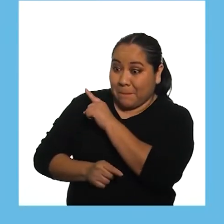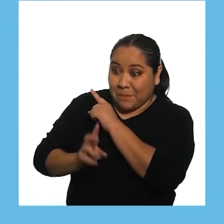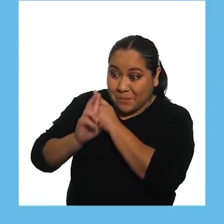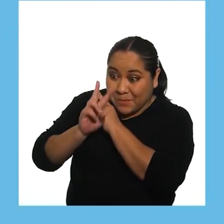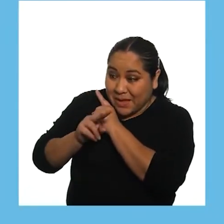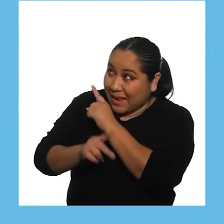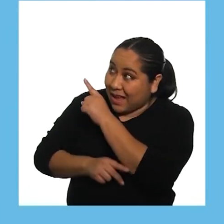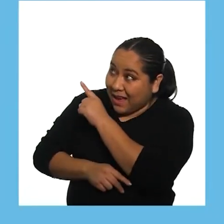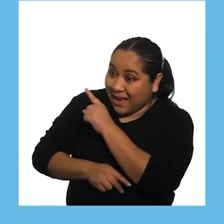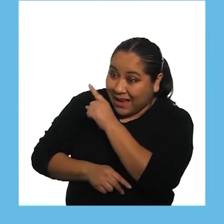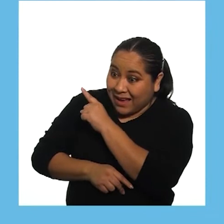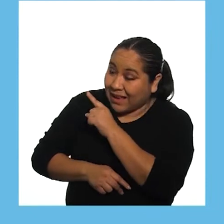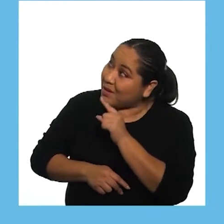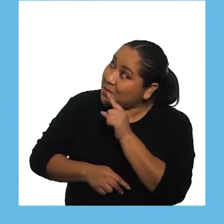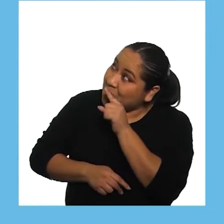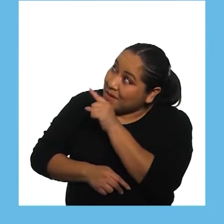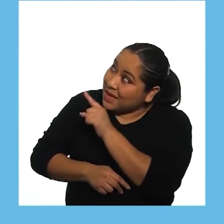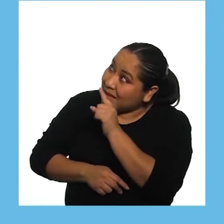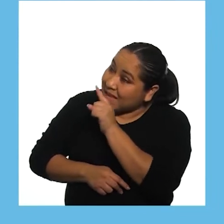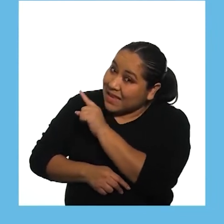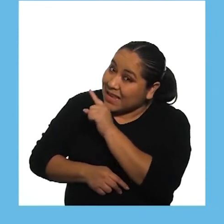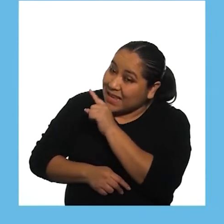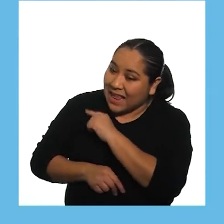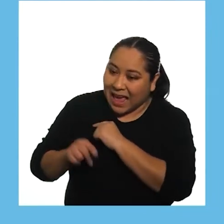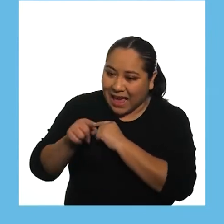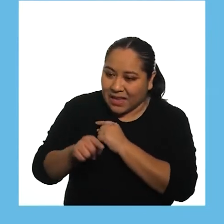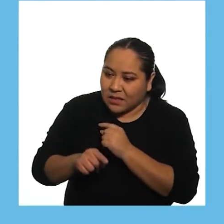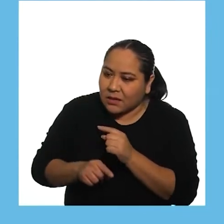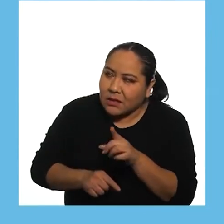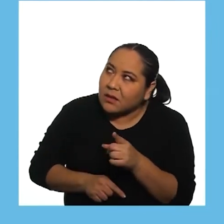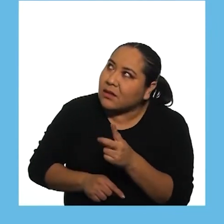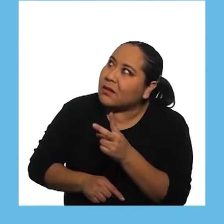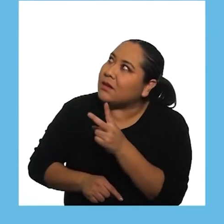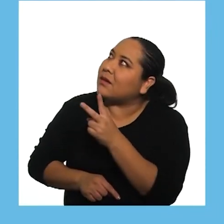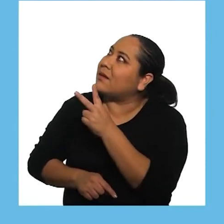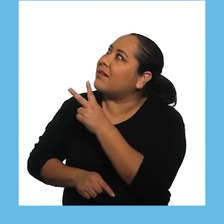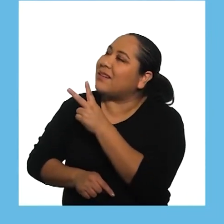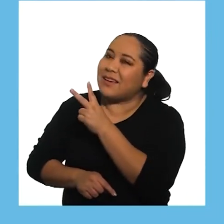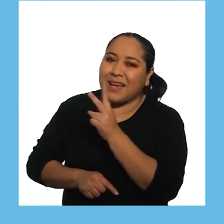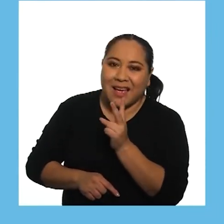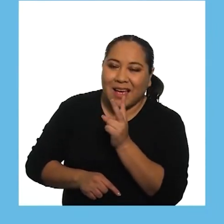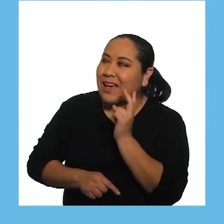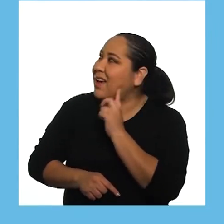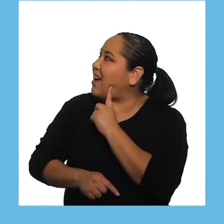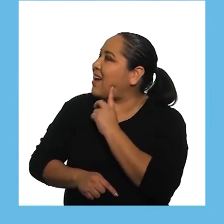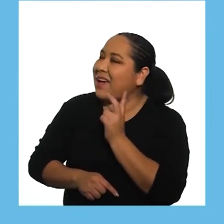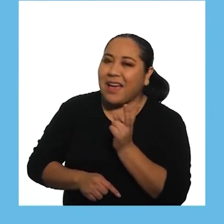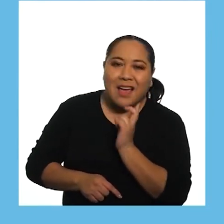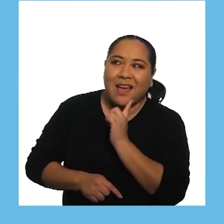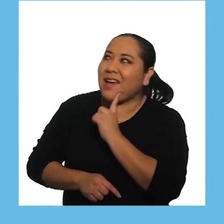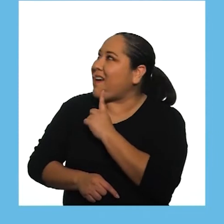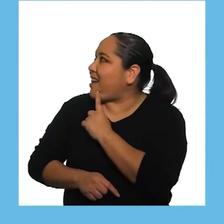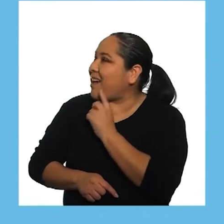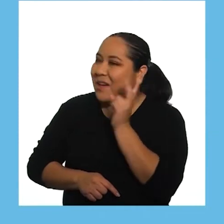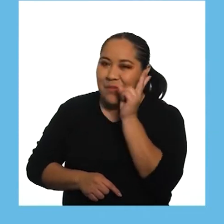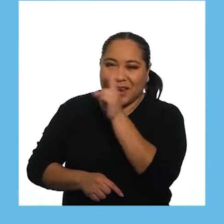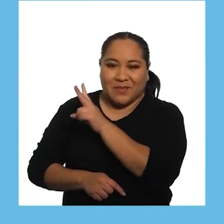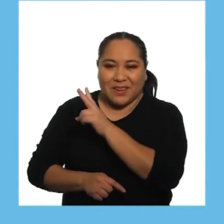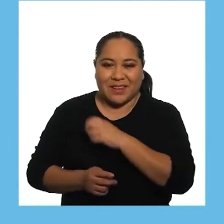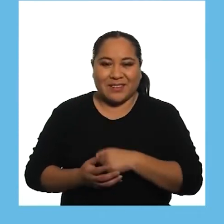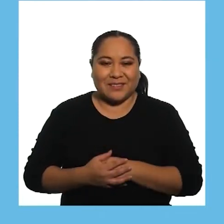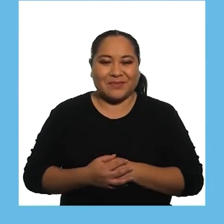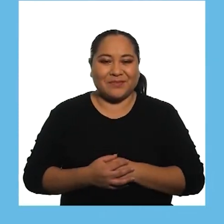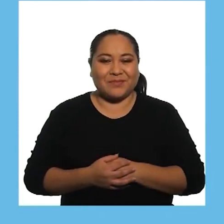otra persona adulta mientras lo miras y de esta forma incentivas al bebé a girar su cabeza